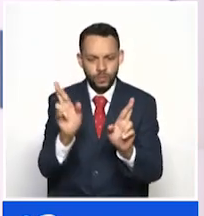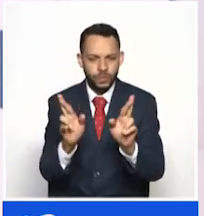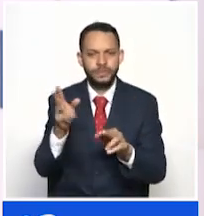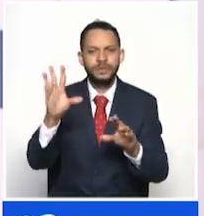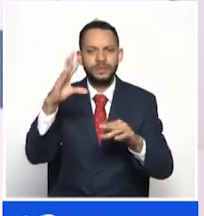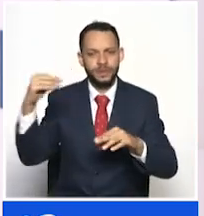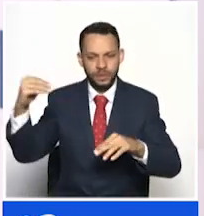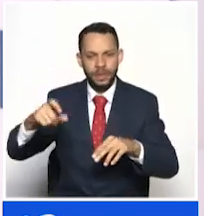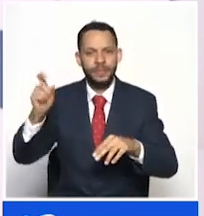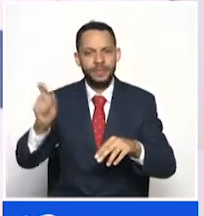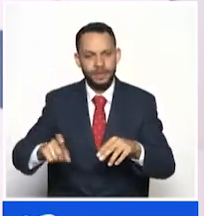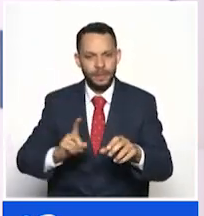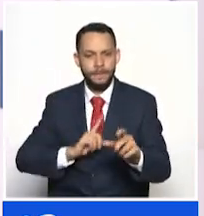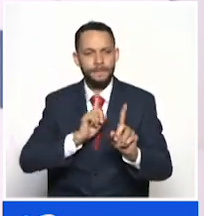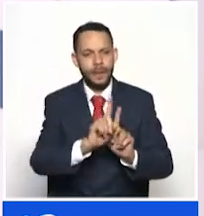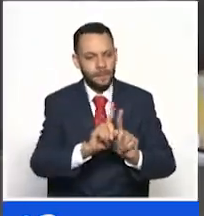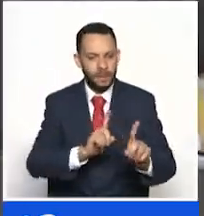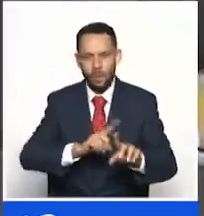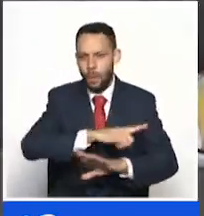sean inmunizados.